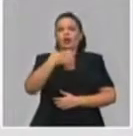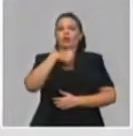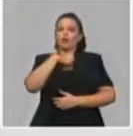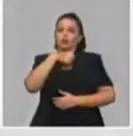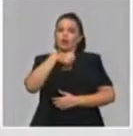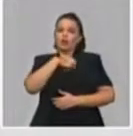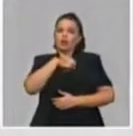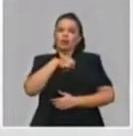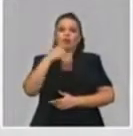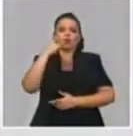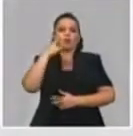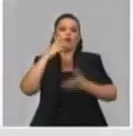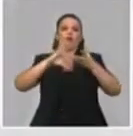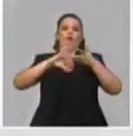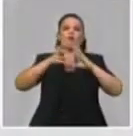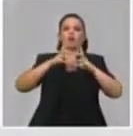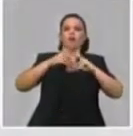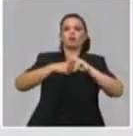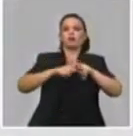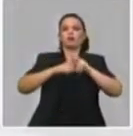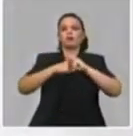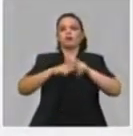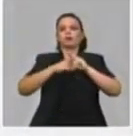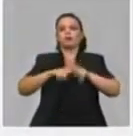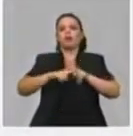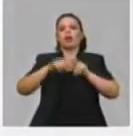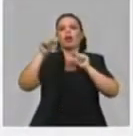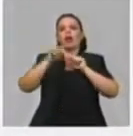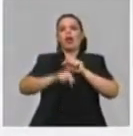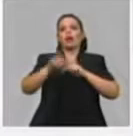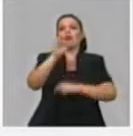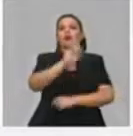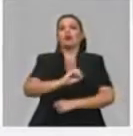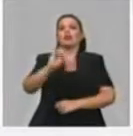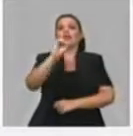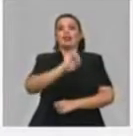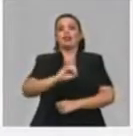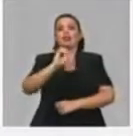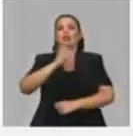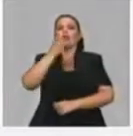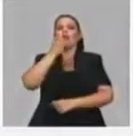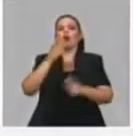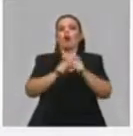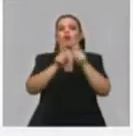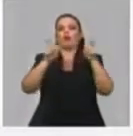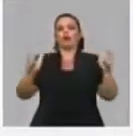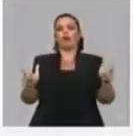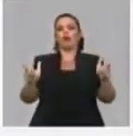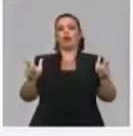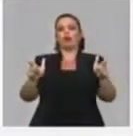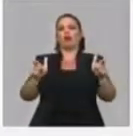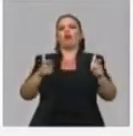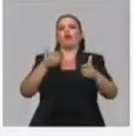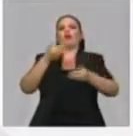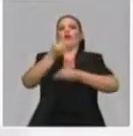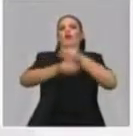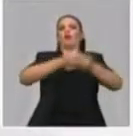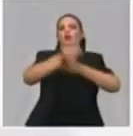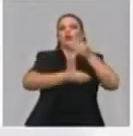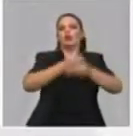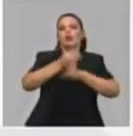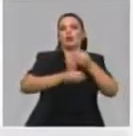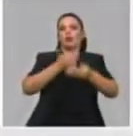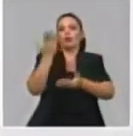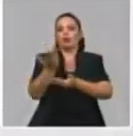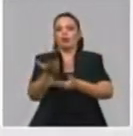objetivas en la tienda desde el punto de vista organizativo, para incrementar la capacidad de procesamiento de las órdenes, incrementar la capacidad de